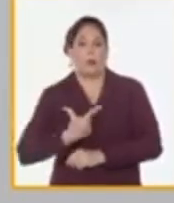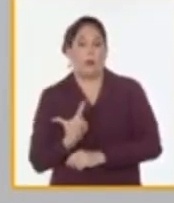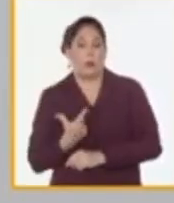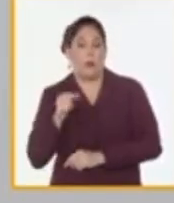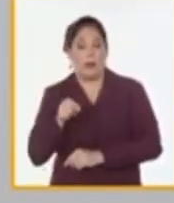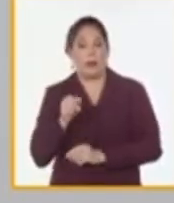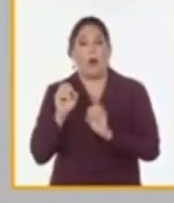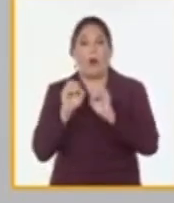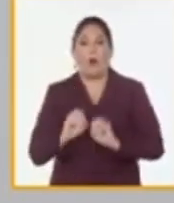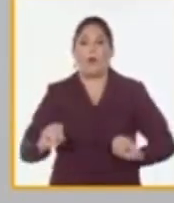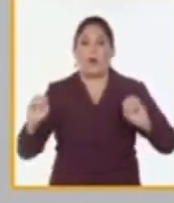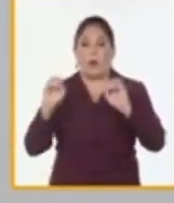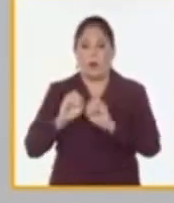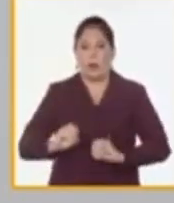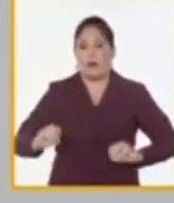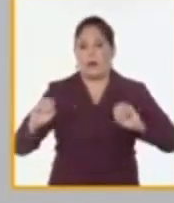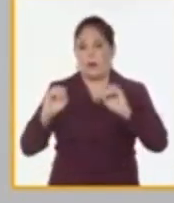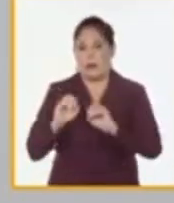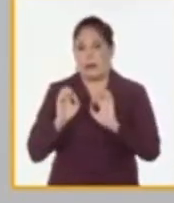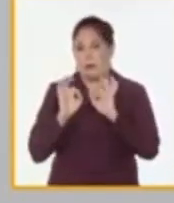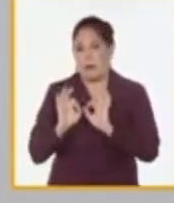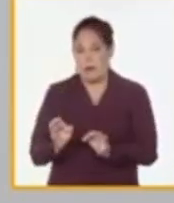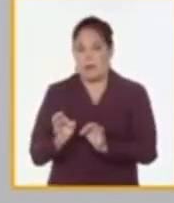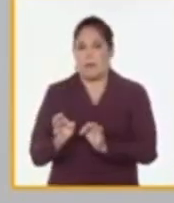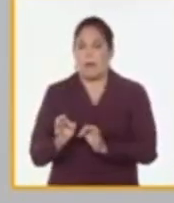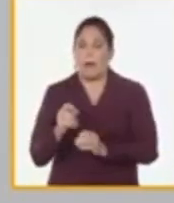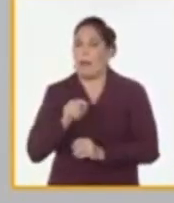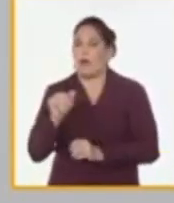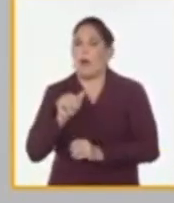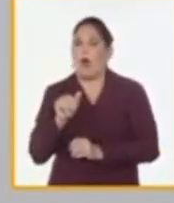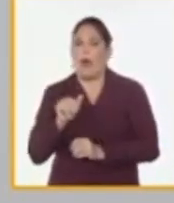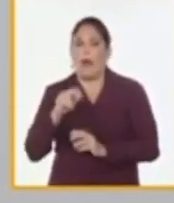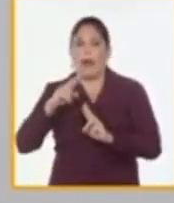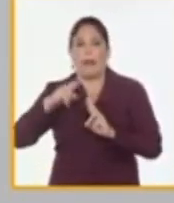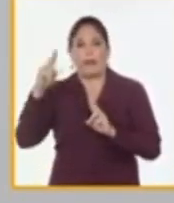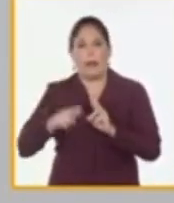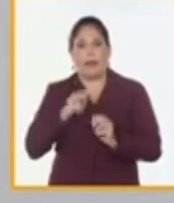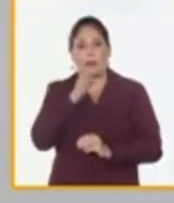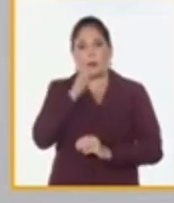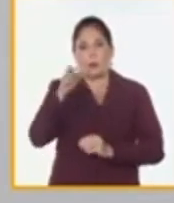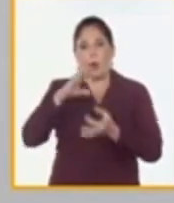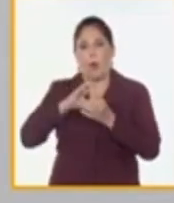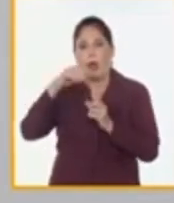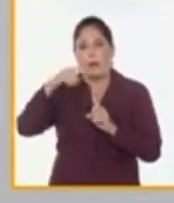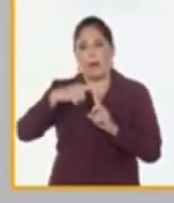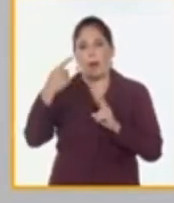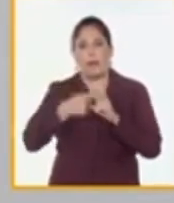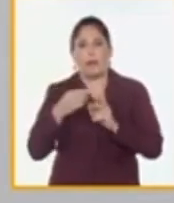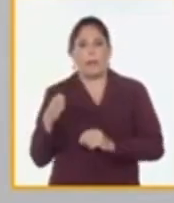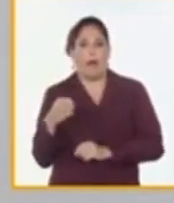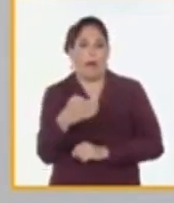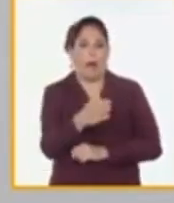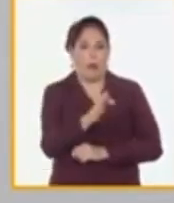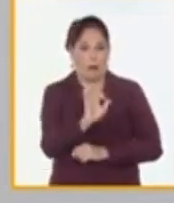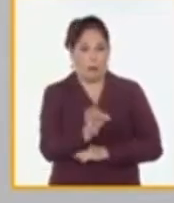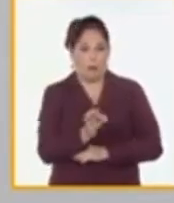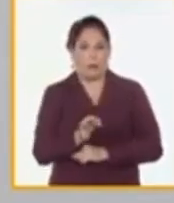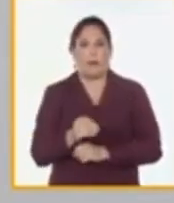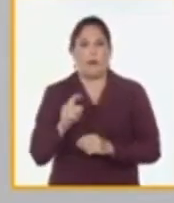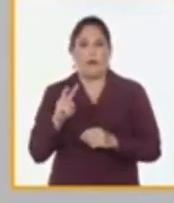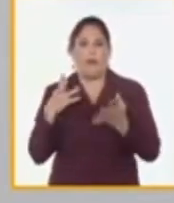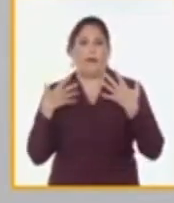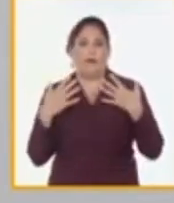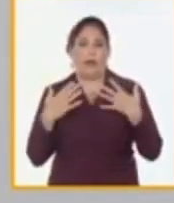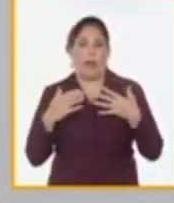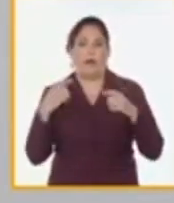organizando también para hacer una edición de la cruzada teatral Guantánamo-Baracoa en el verano,